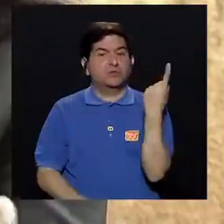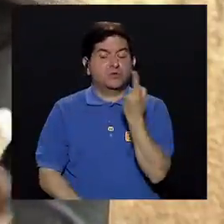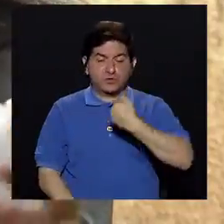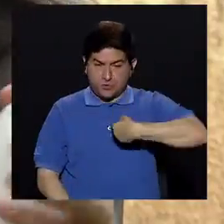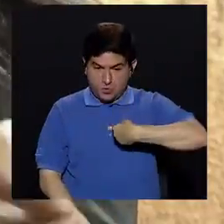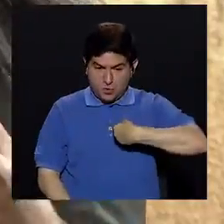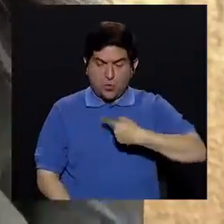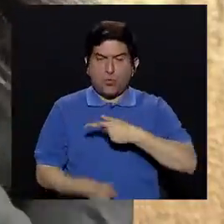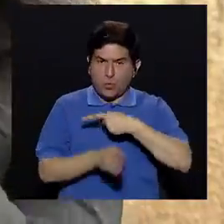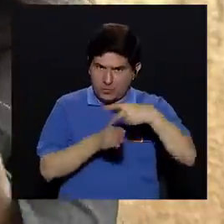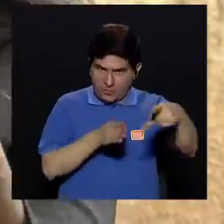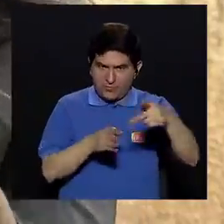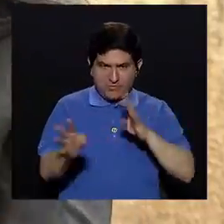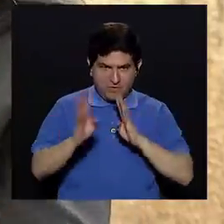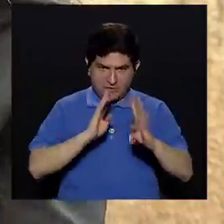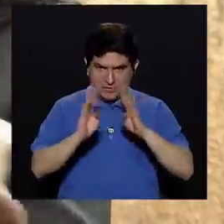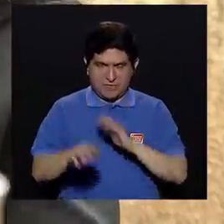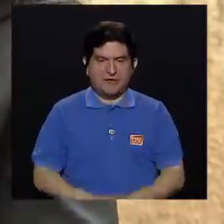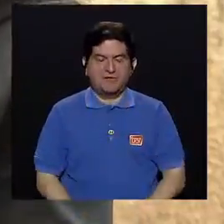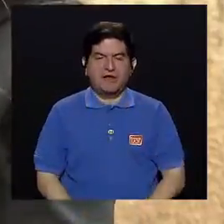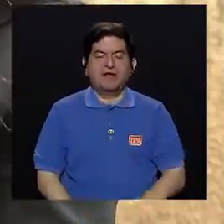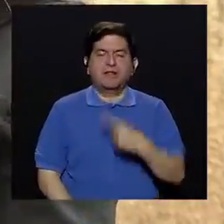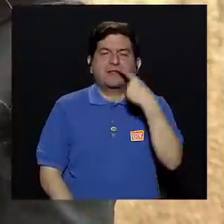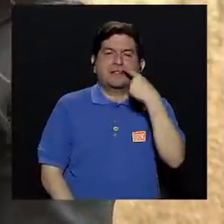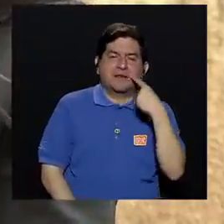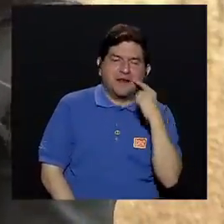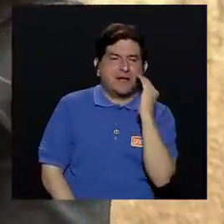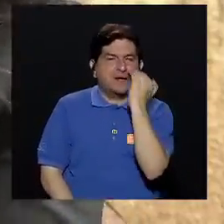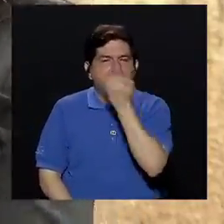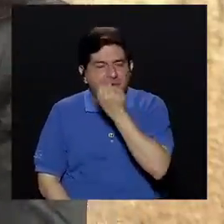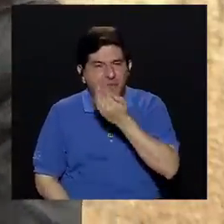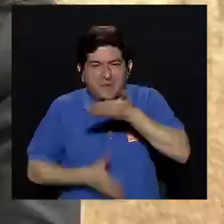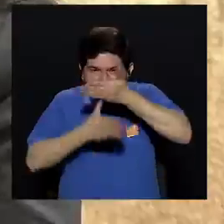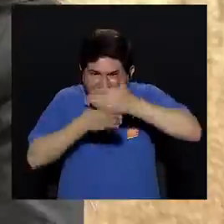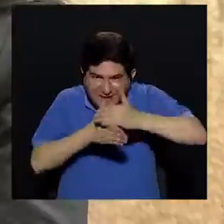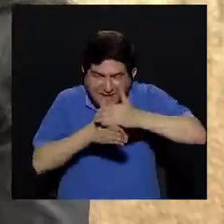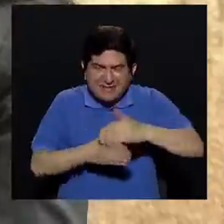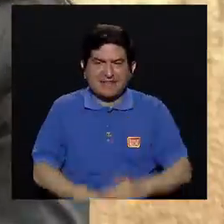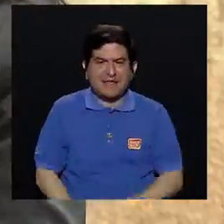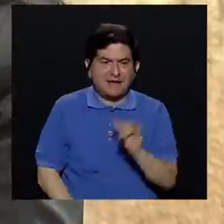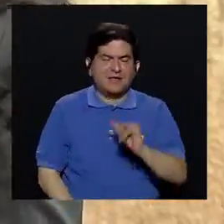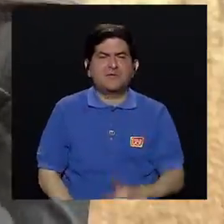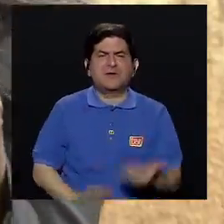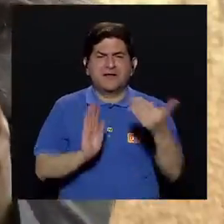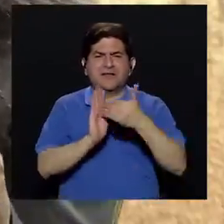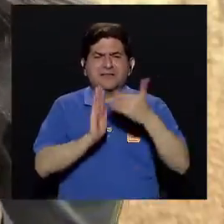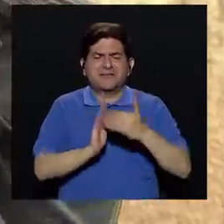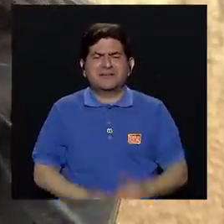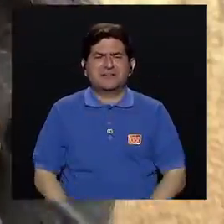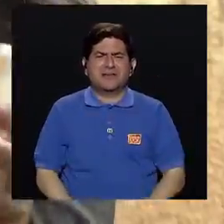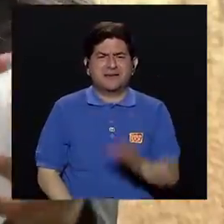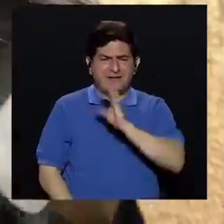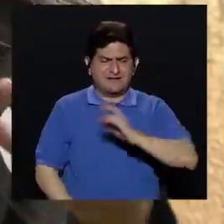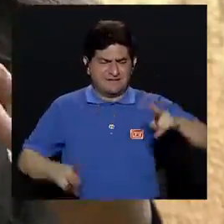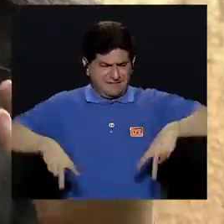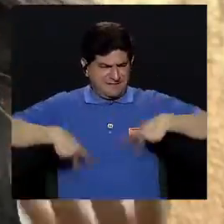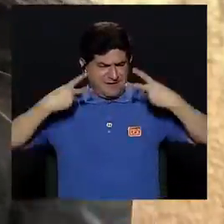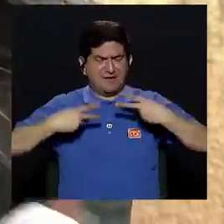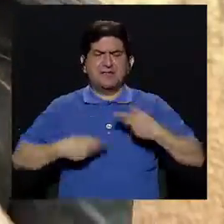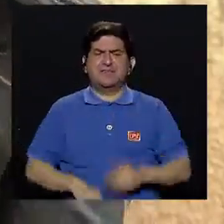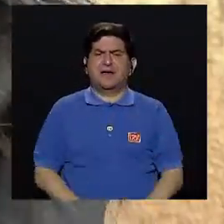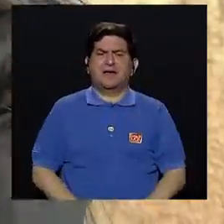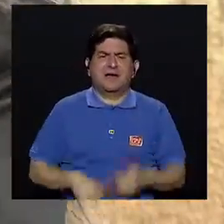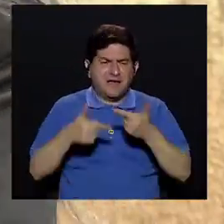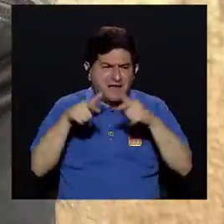para uno como profesional que pueda hablar un poquito de lo que es labio y paladar hendido y todo lo que afecta la calidad de vida o en la parte del